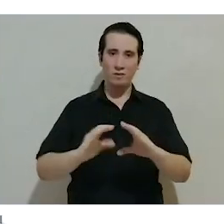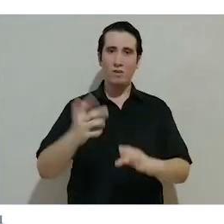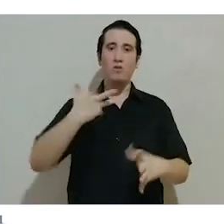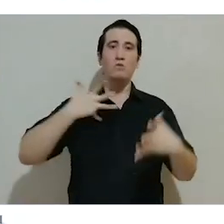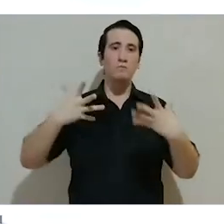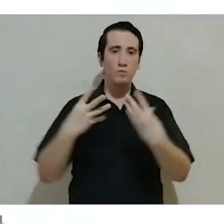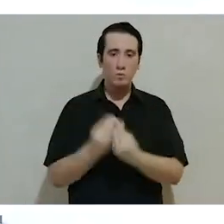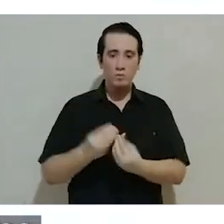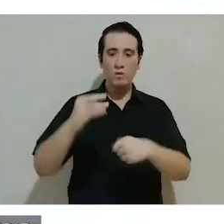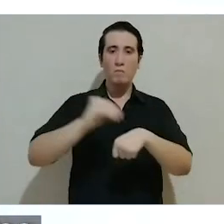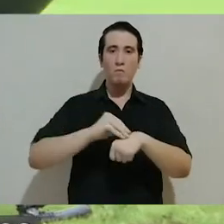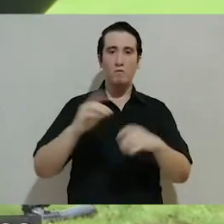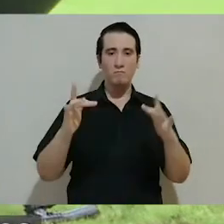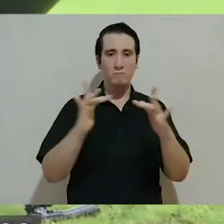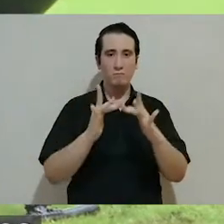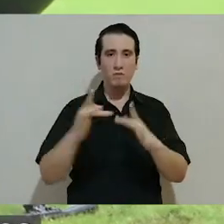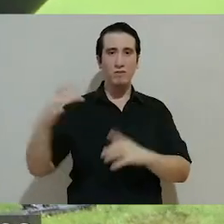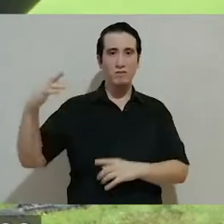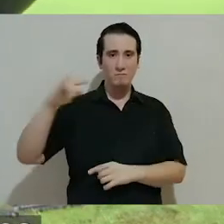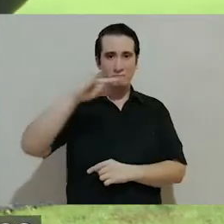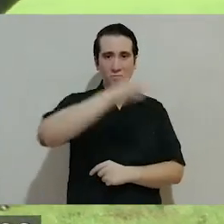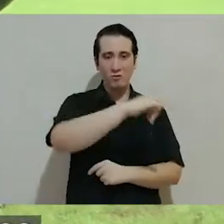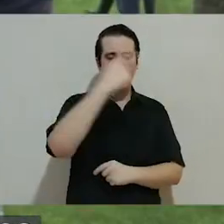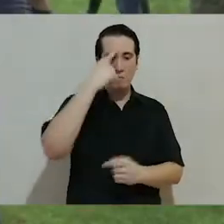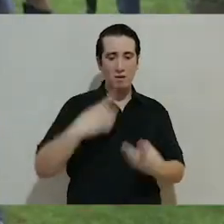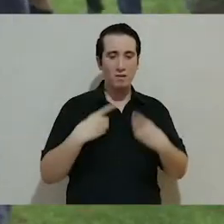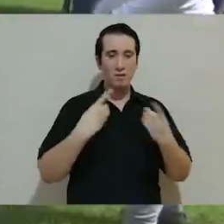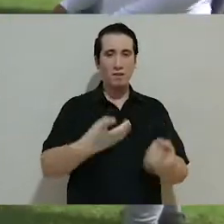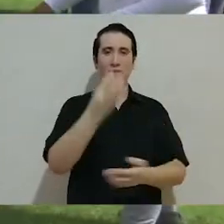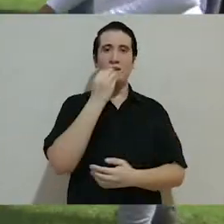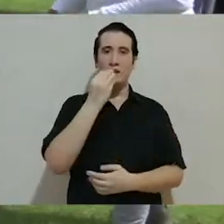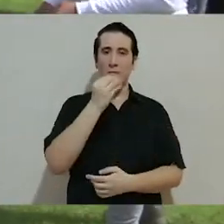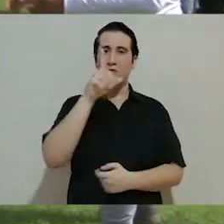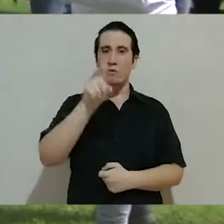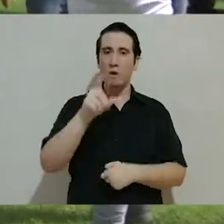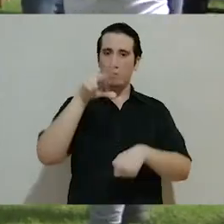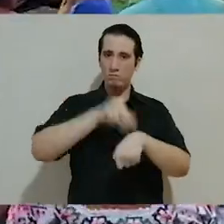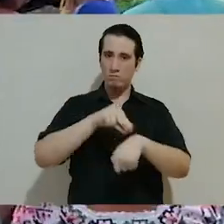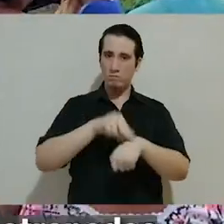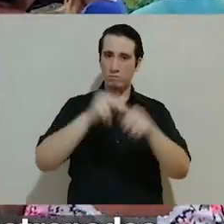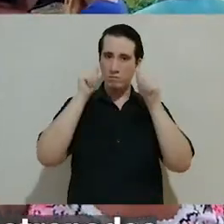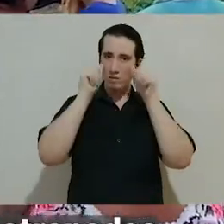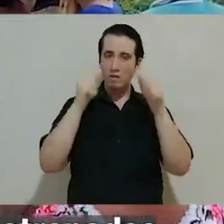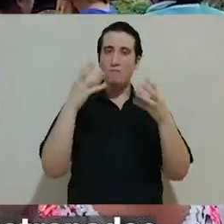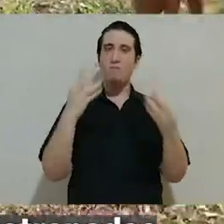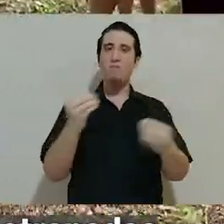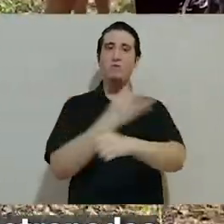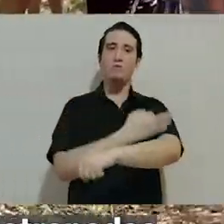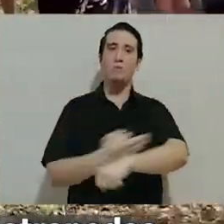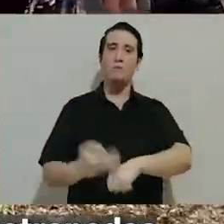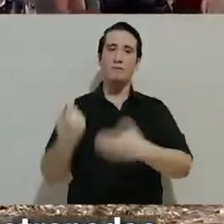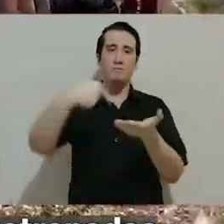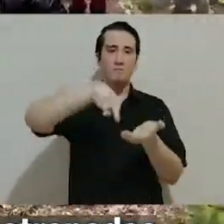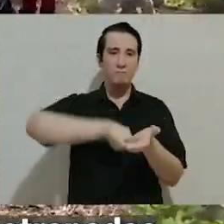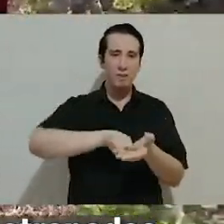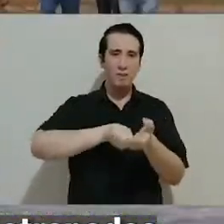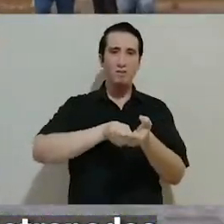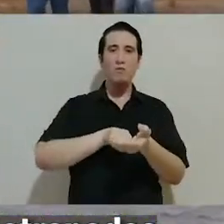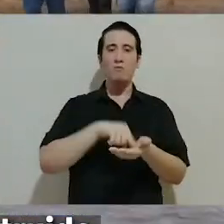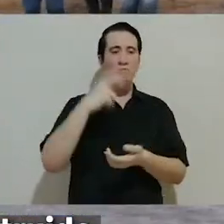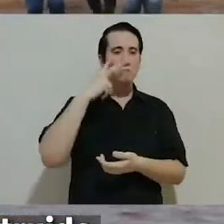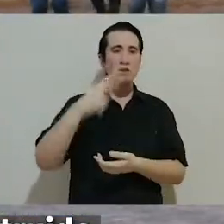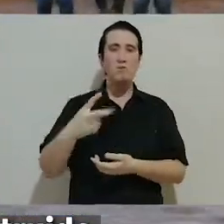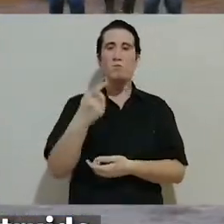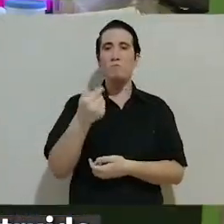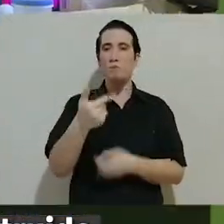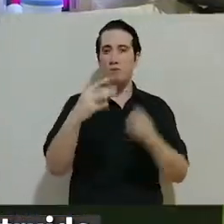por lo que tuvimos que implementar un puente aéreo para llevarles alimentos, agua potable y atención médica para las miles de familias que se encontraban atrapadas,